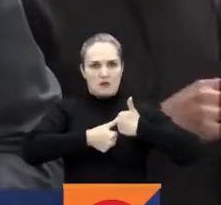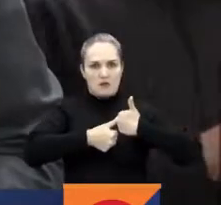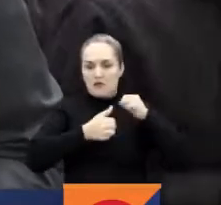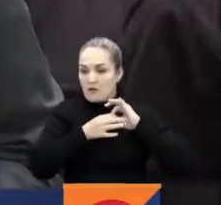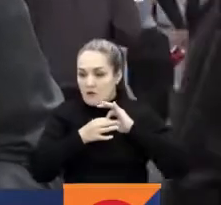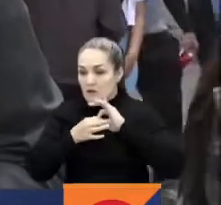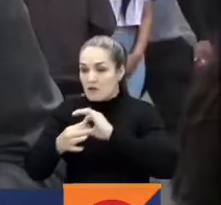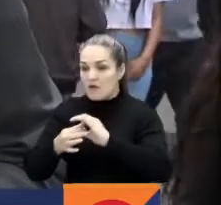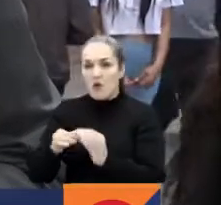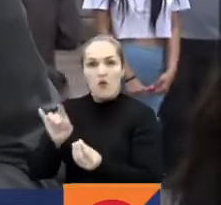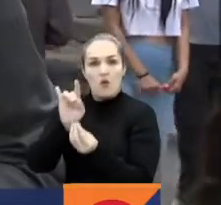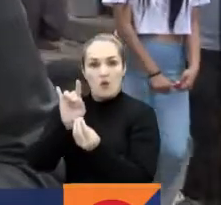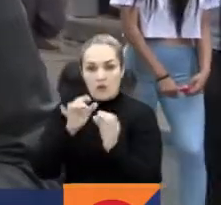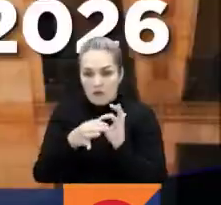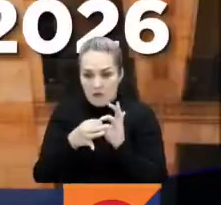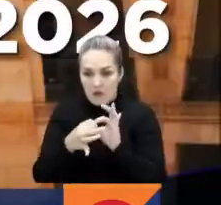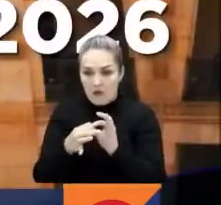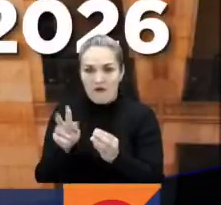el partido de la U.